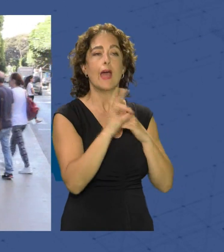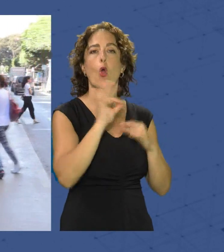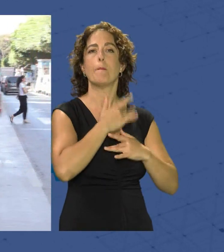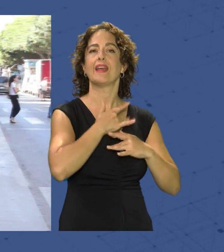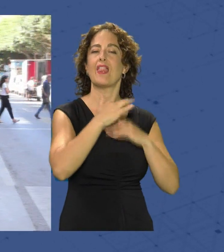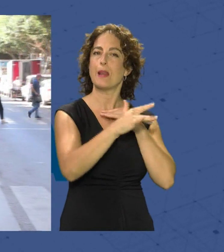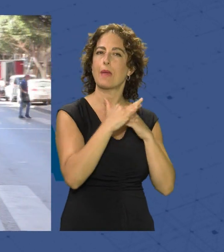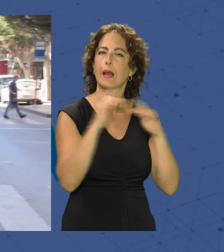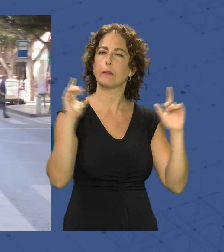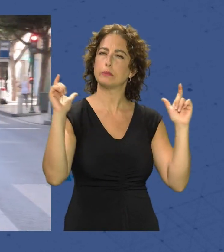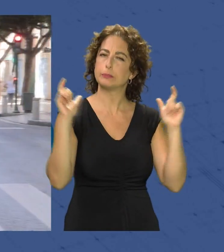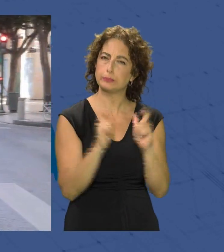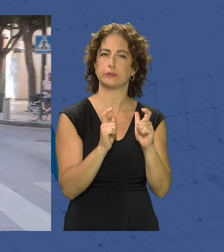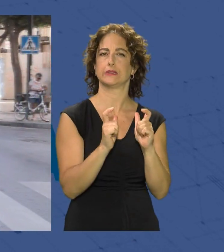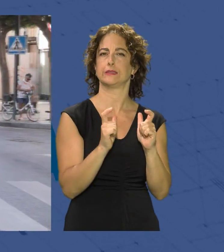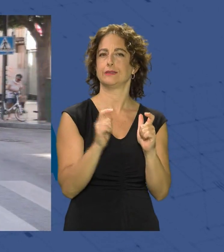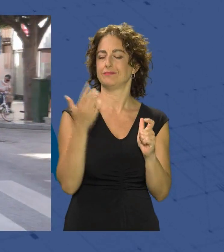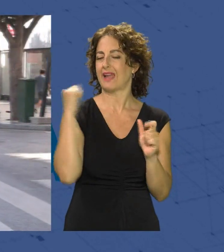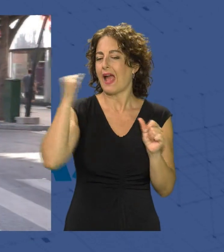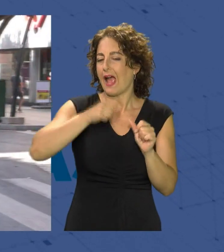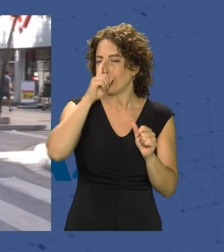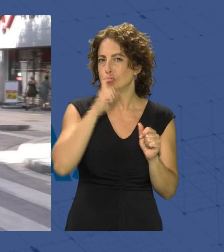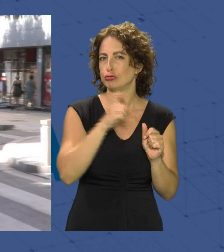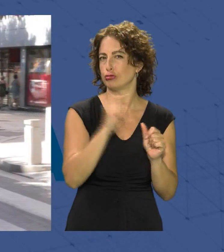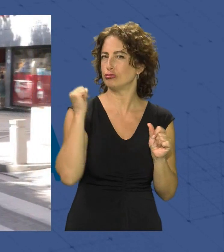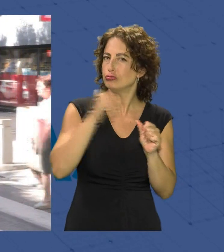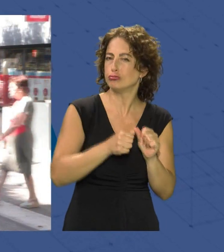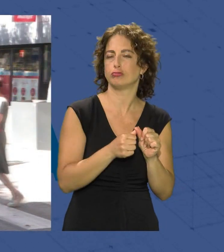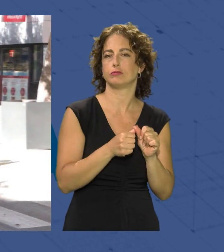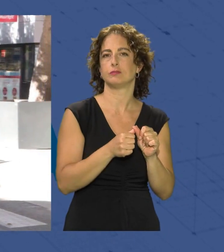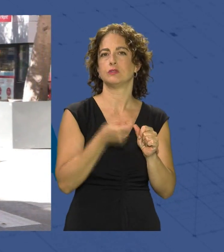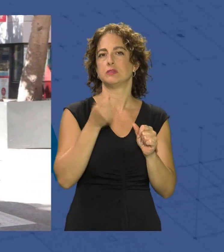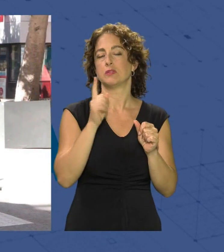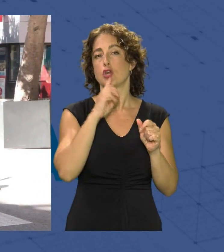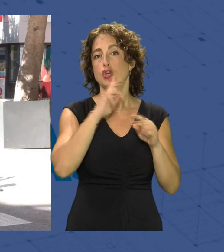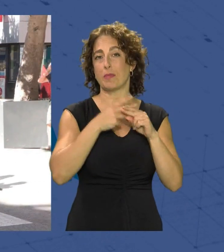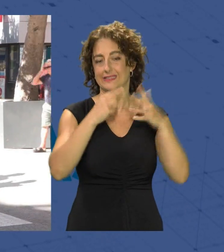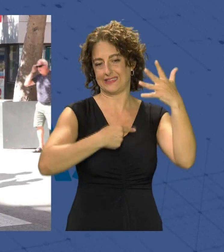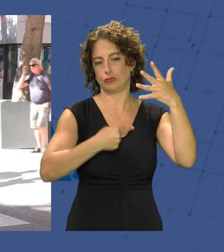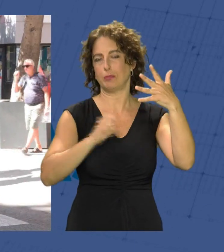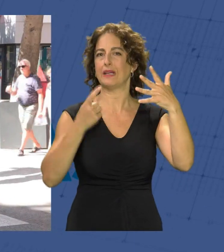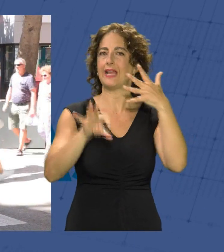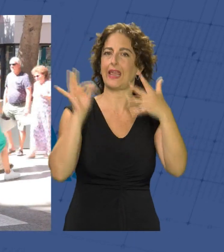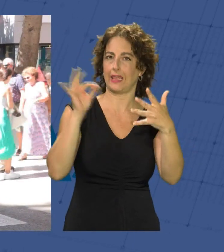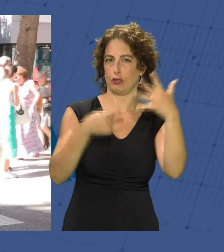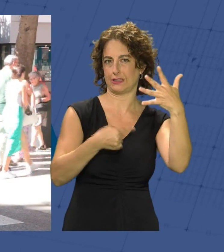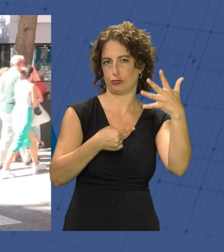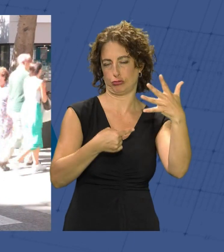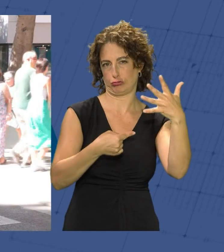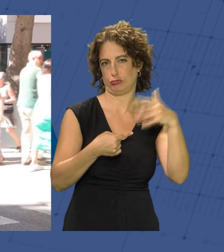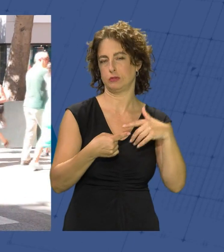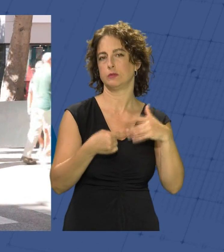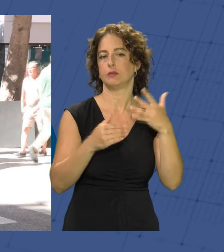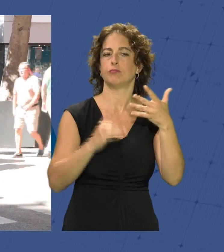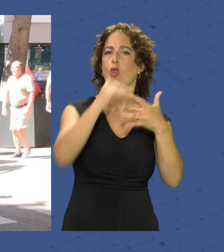ha ido perdiendo terreno en los últimos años y solamente es el sexto nombre más elegido entre mujeres por